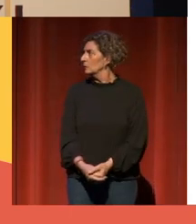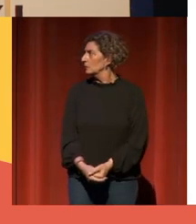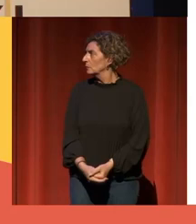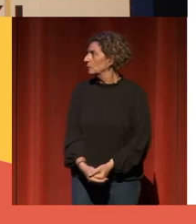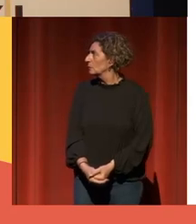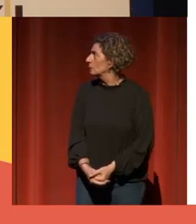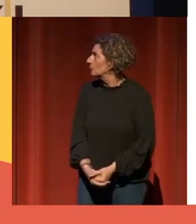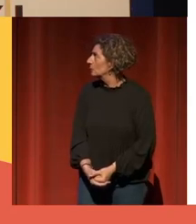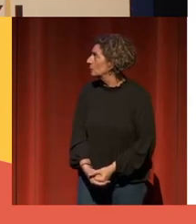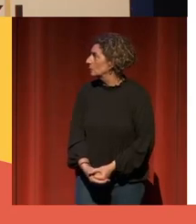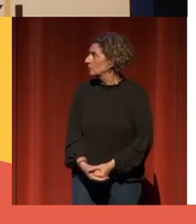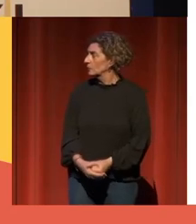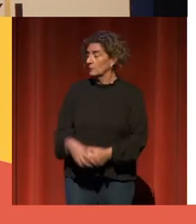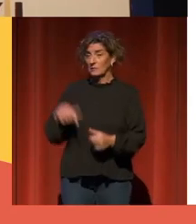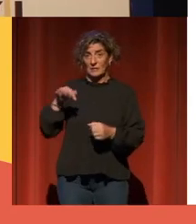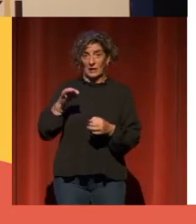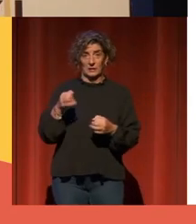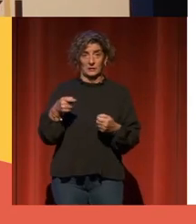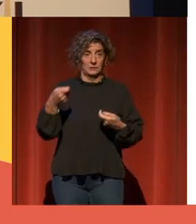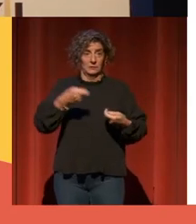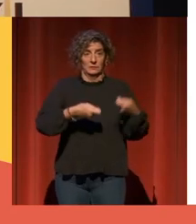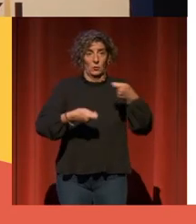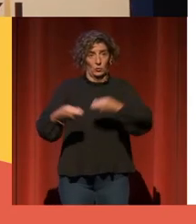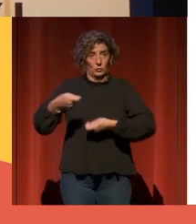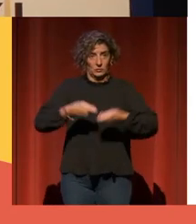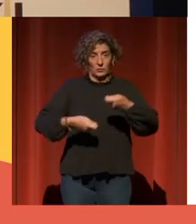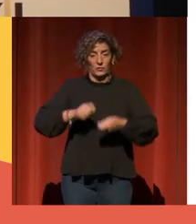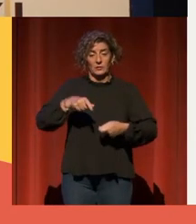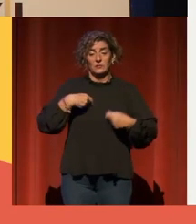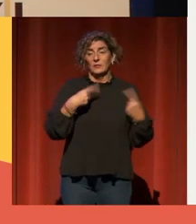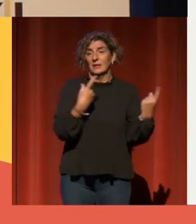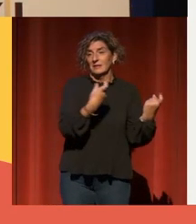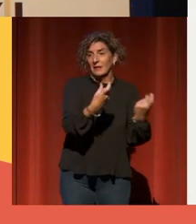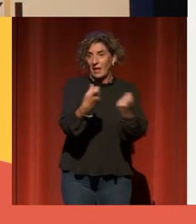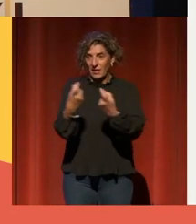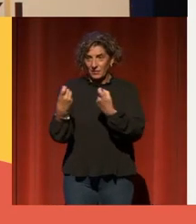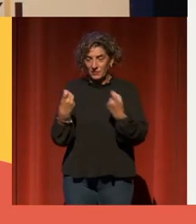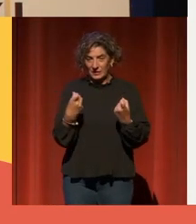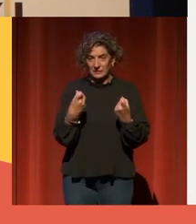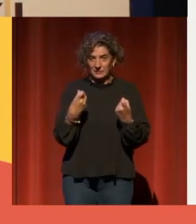Estas son las contribuciones, lo que necesitamos que se añade a Europeana.